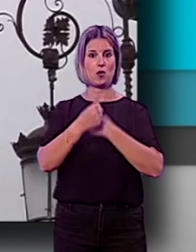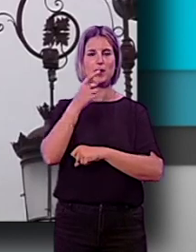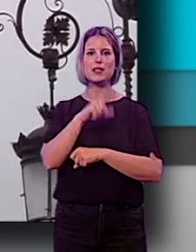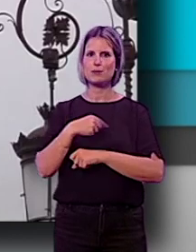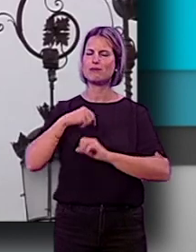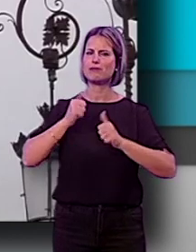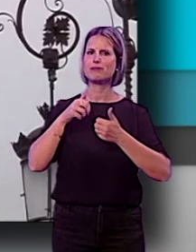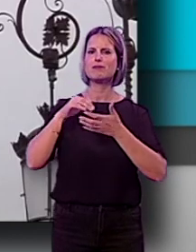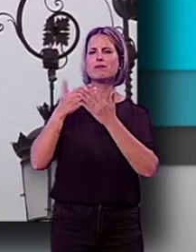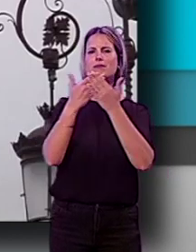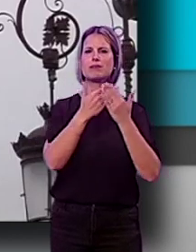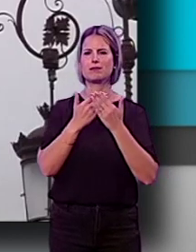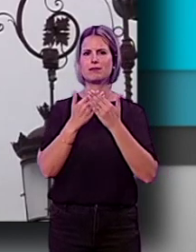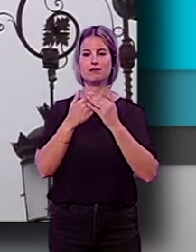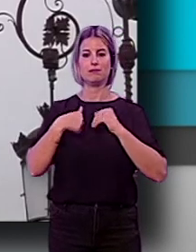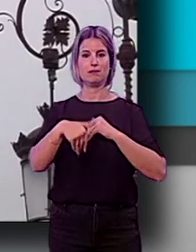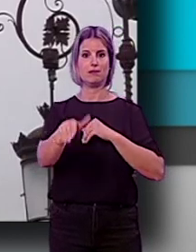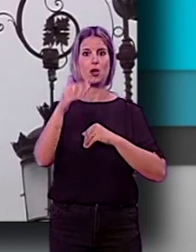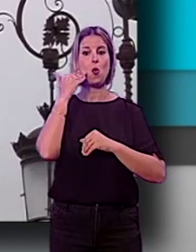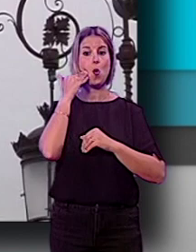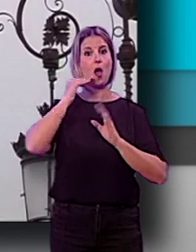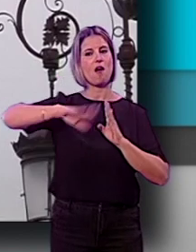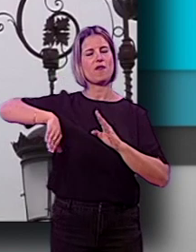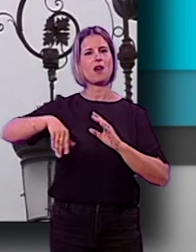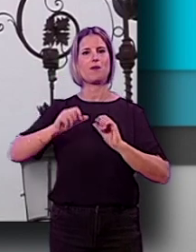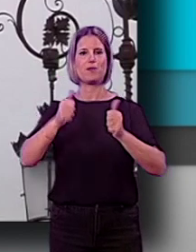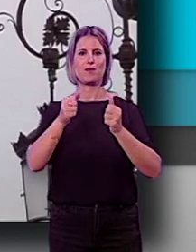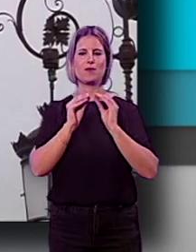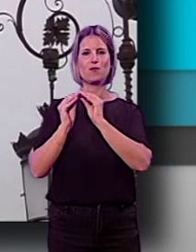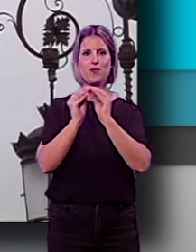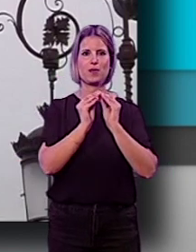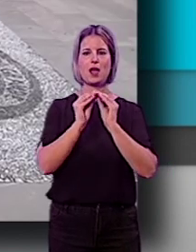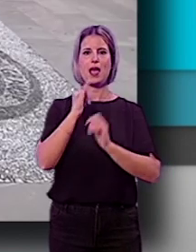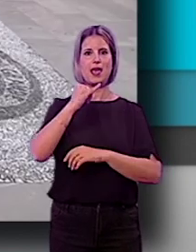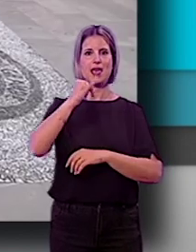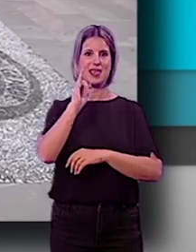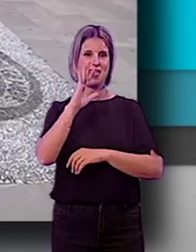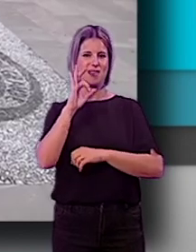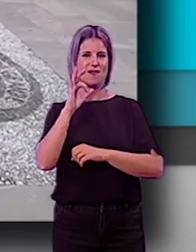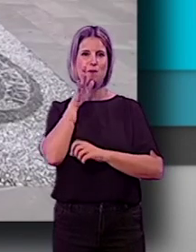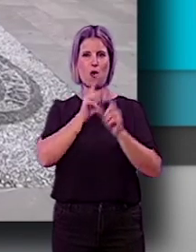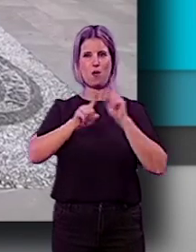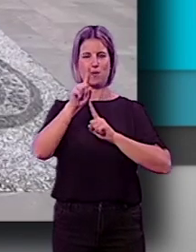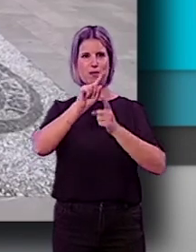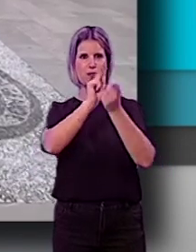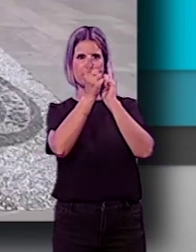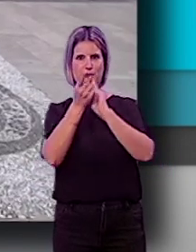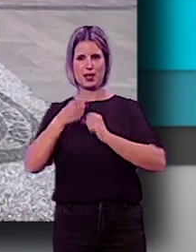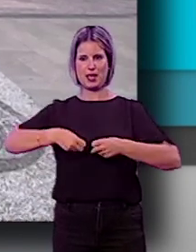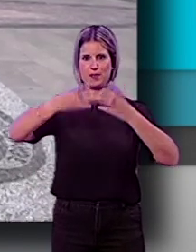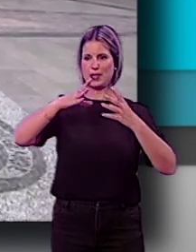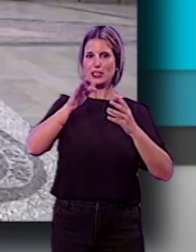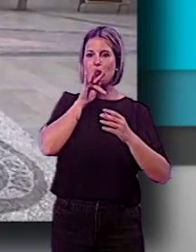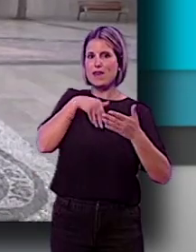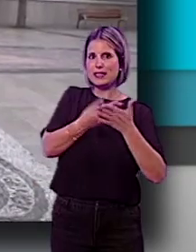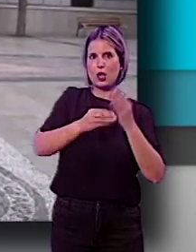puesto en marcha un estudio que está previsto se termine a finales de julio, en el que se modificará el IBI de las alteraciones físicas de los edificios no modificadas hasta